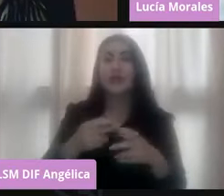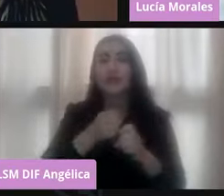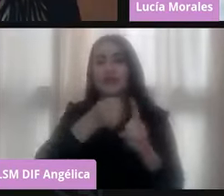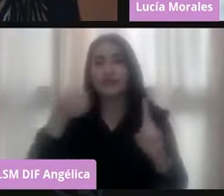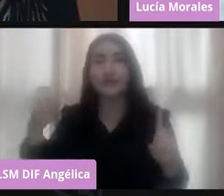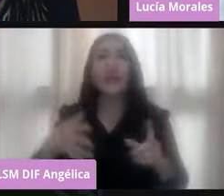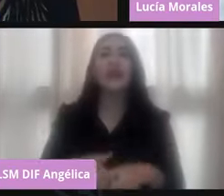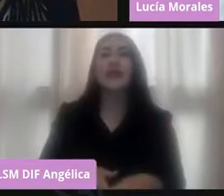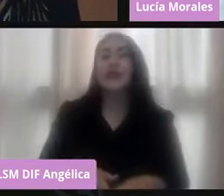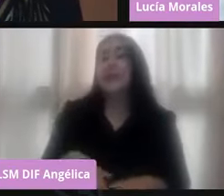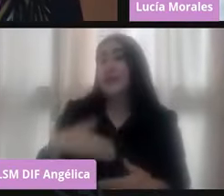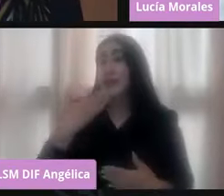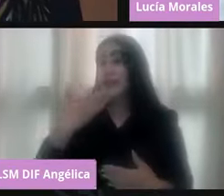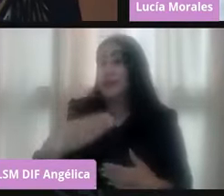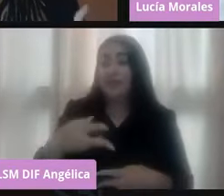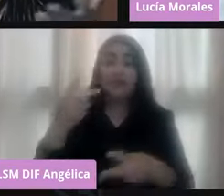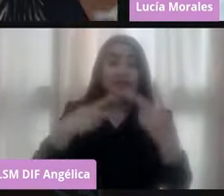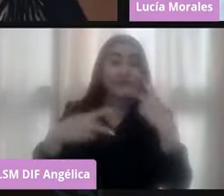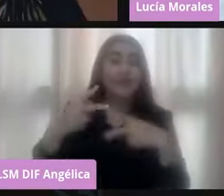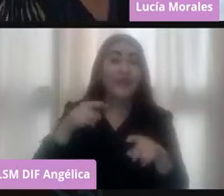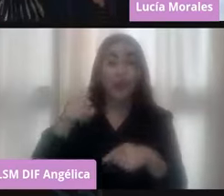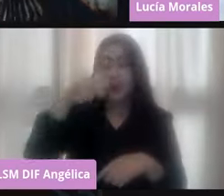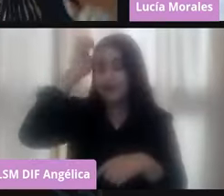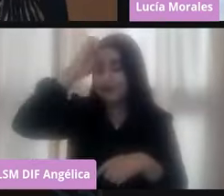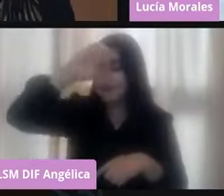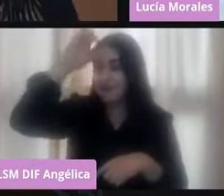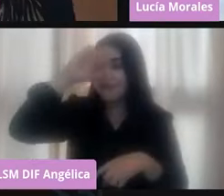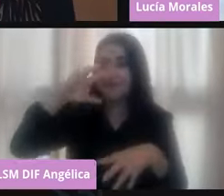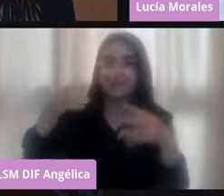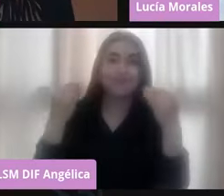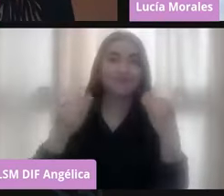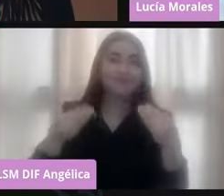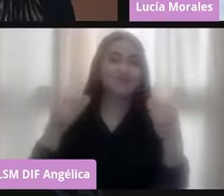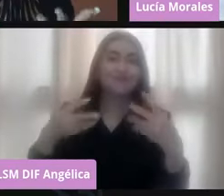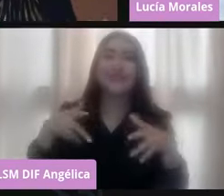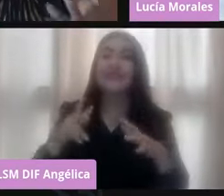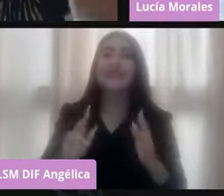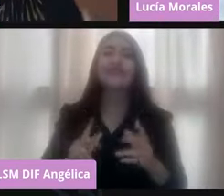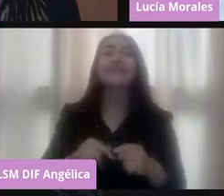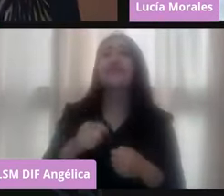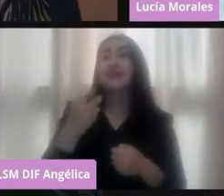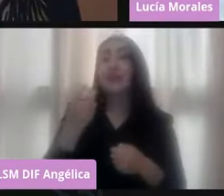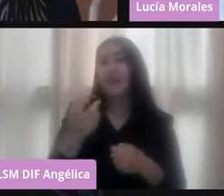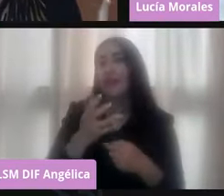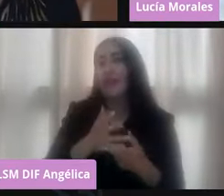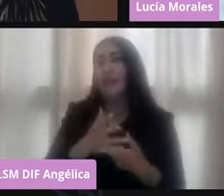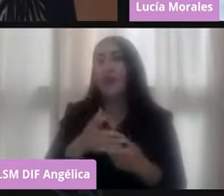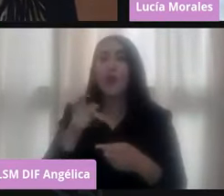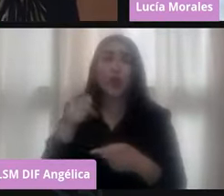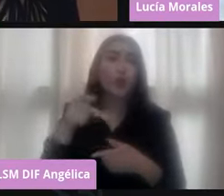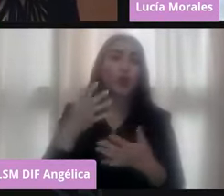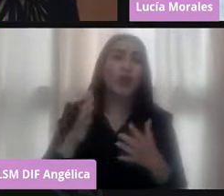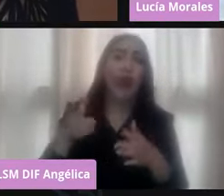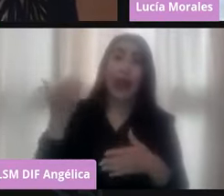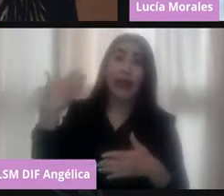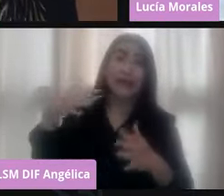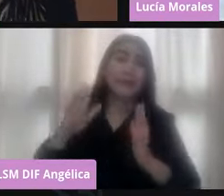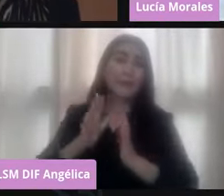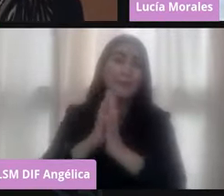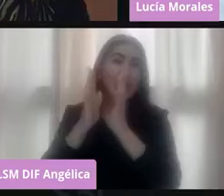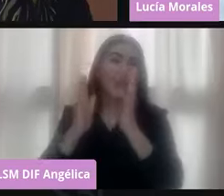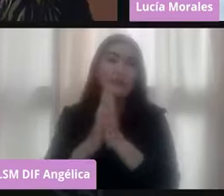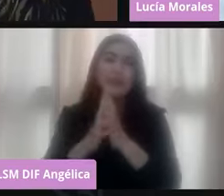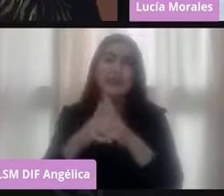trae cantidad de expertise, entre ellos por supuesto figura haber sido o haber participado como ponente